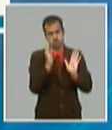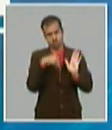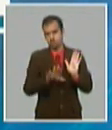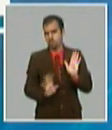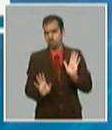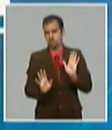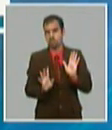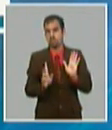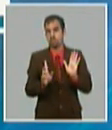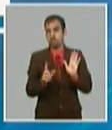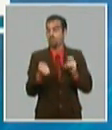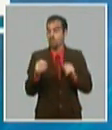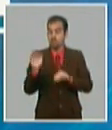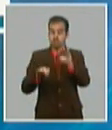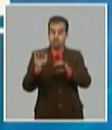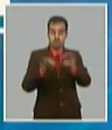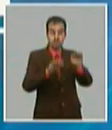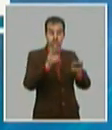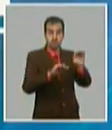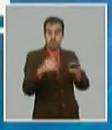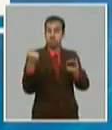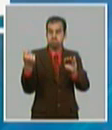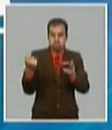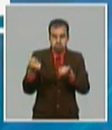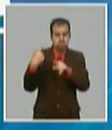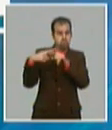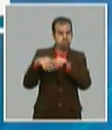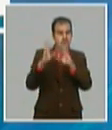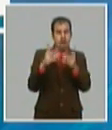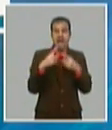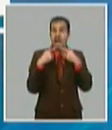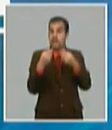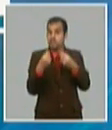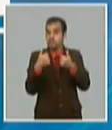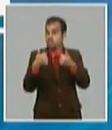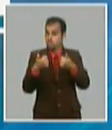hay que ser competitivos en precios calidad de oportunidad y responsabilidad